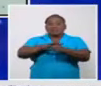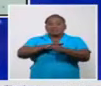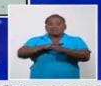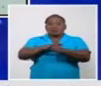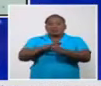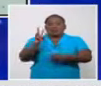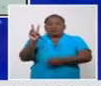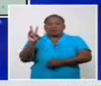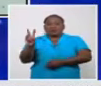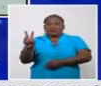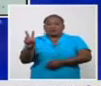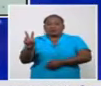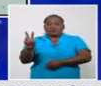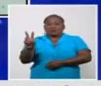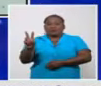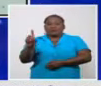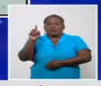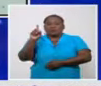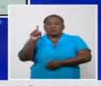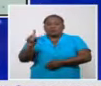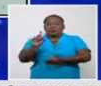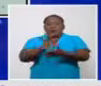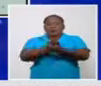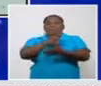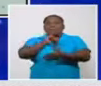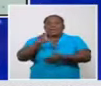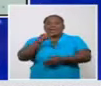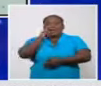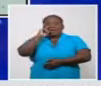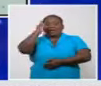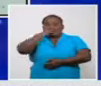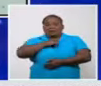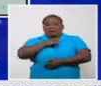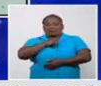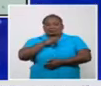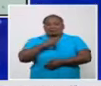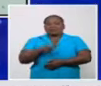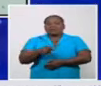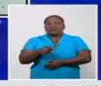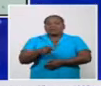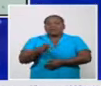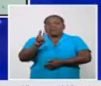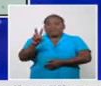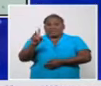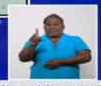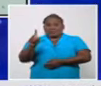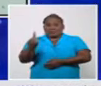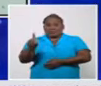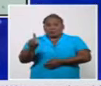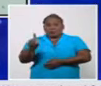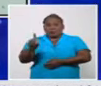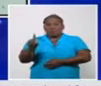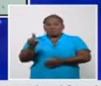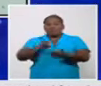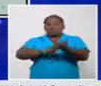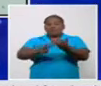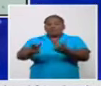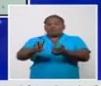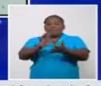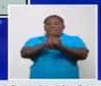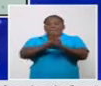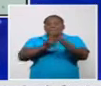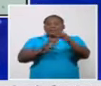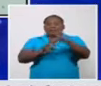y 1 de Melena del Sur. Los 21 casos de la provincia de Matanza como